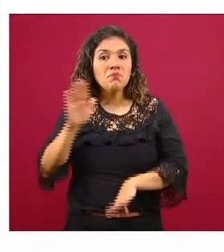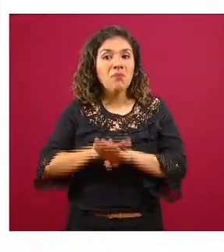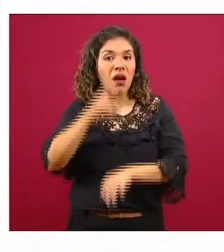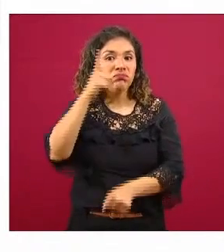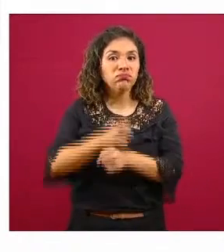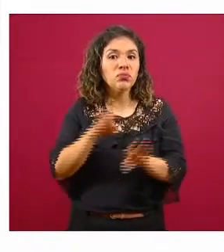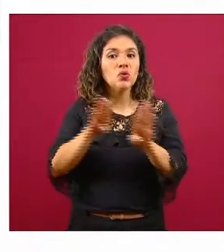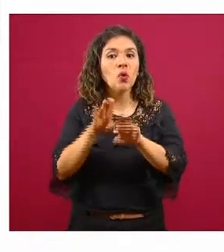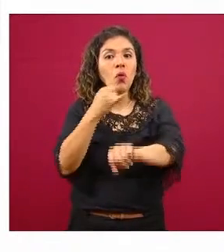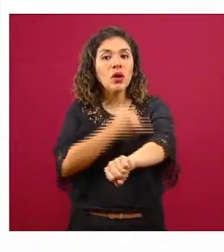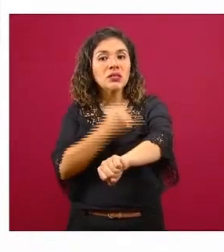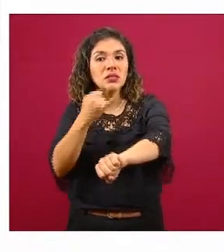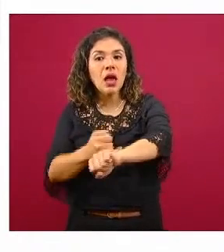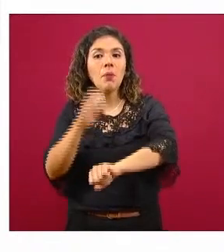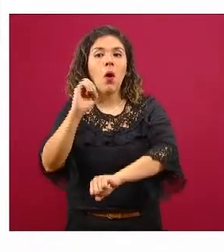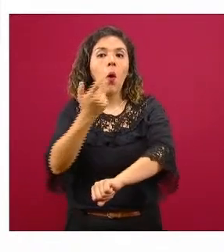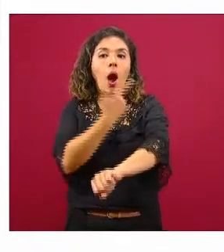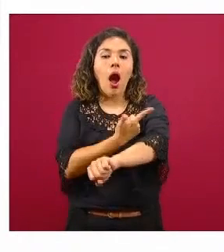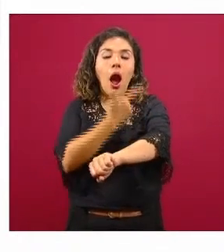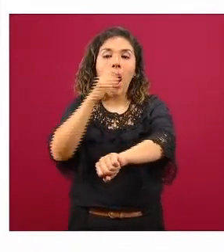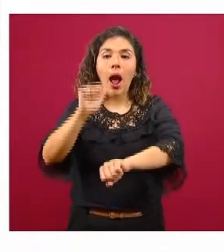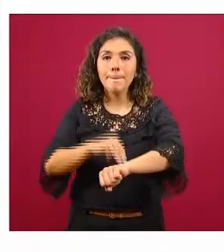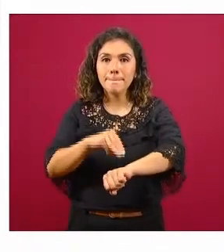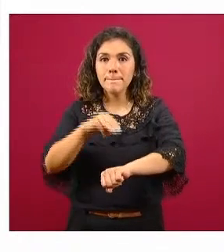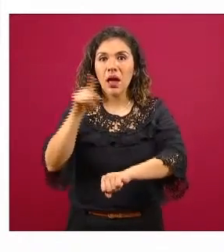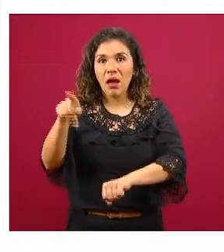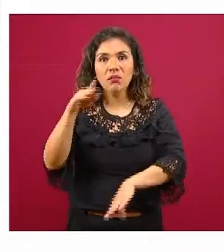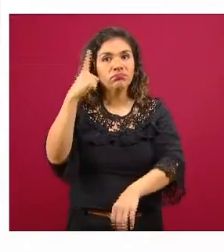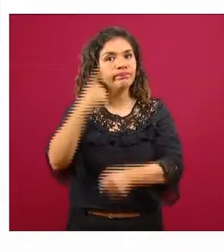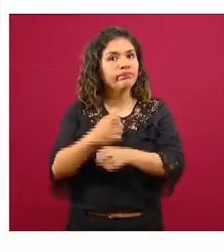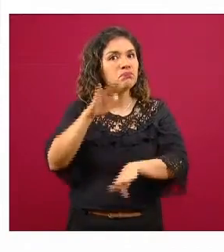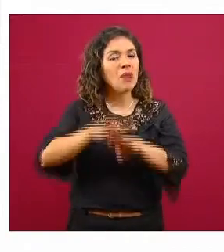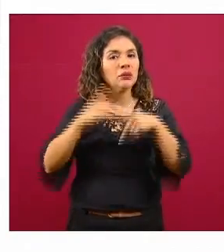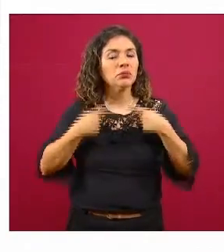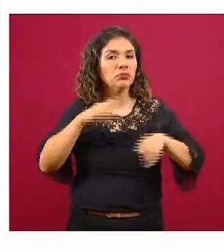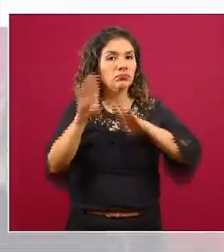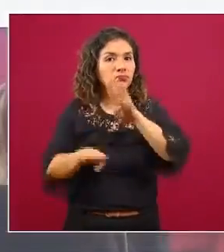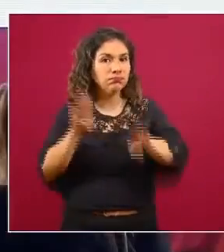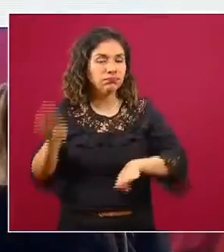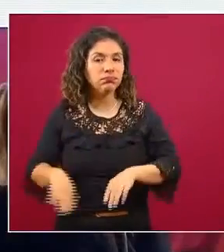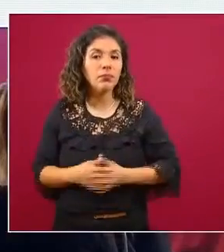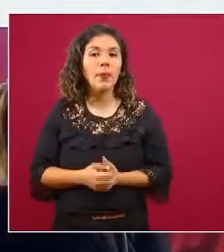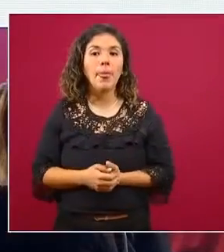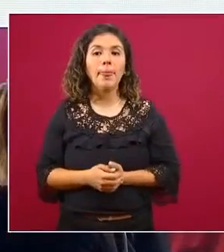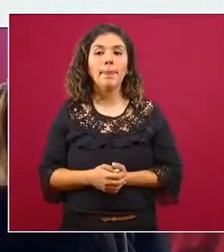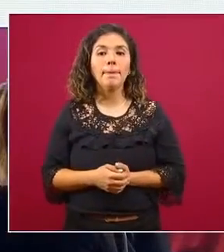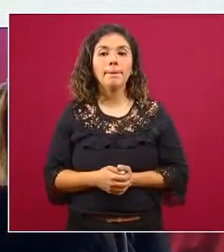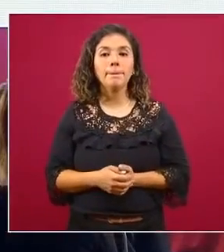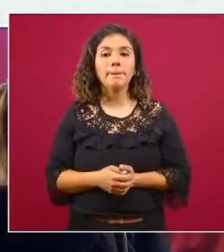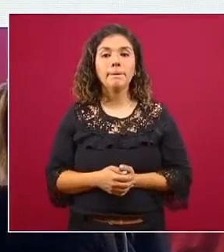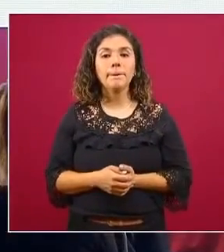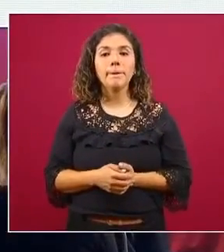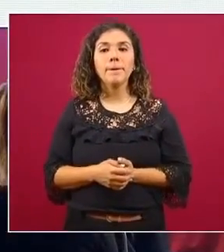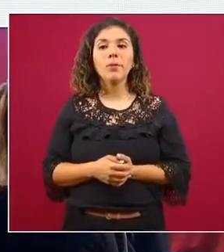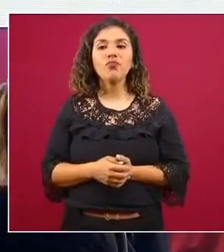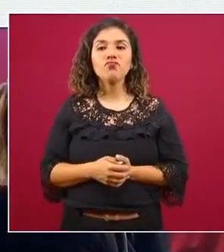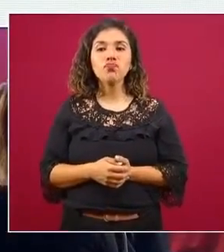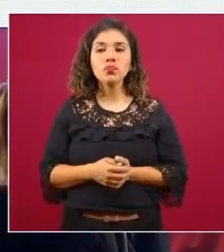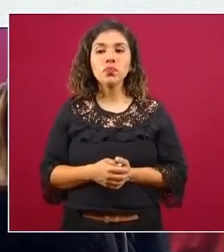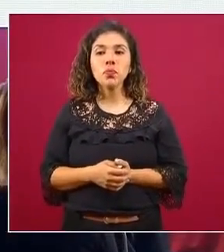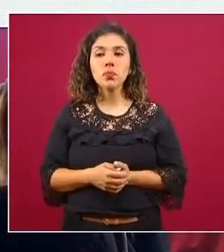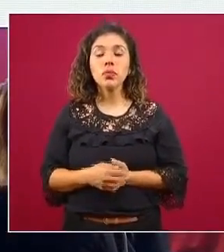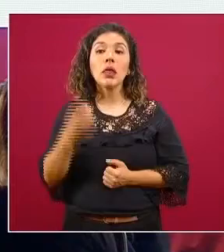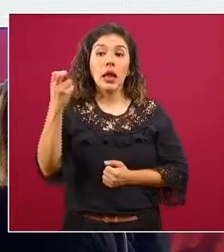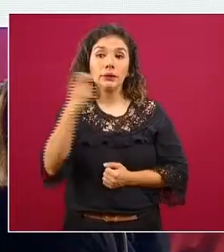ser Iztapalapa o Gustavo Amadero con un mayor número de defunciones si me das la siguiente claro que esto y también lo mencionaba ya el doctor López Ridaura